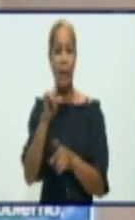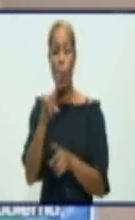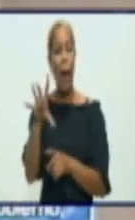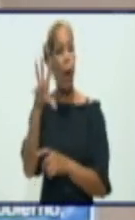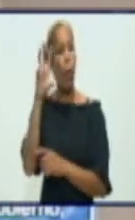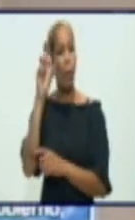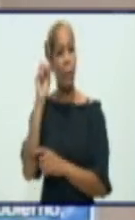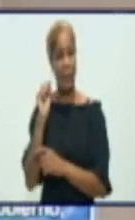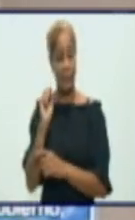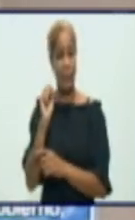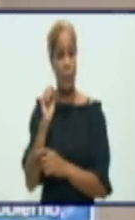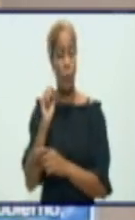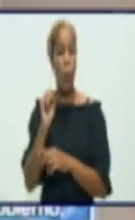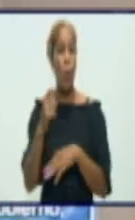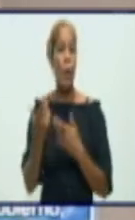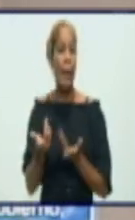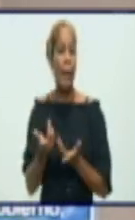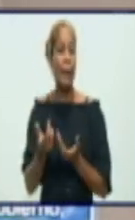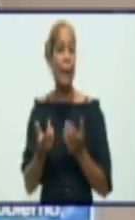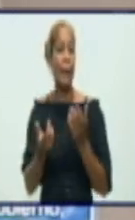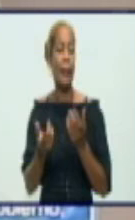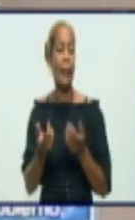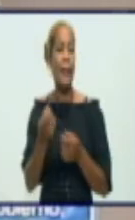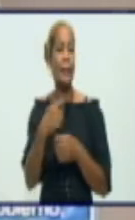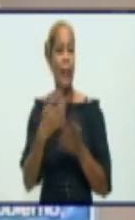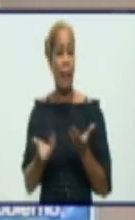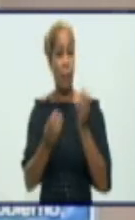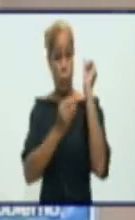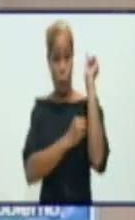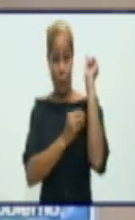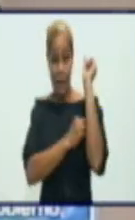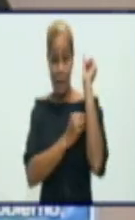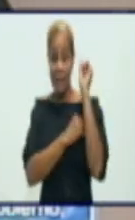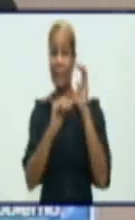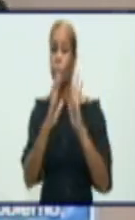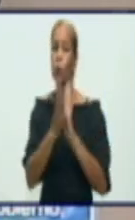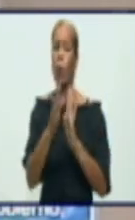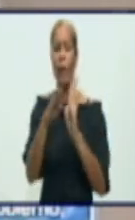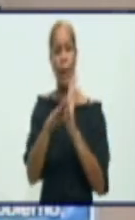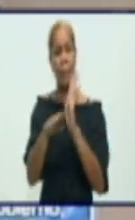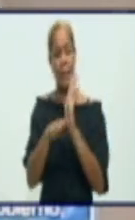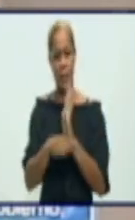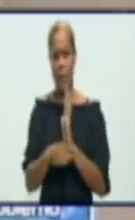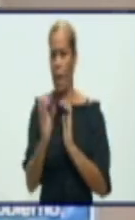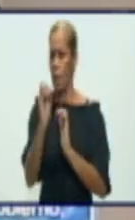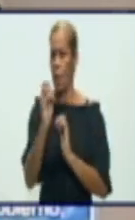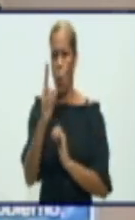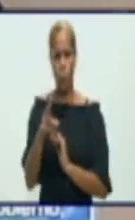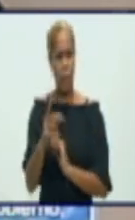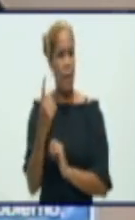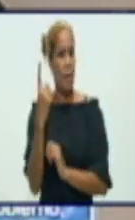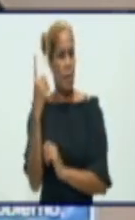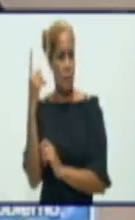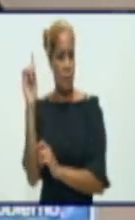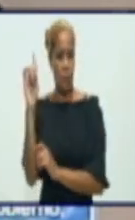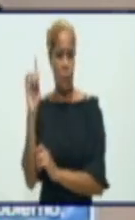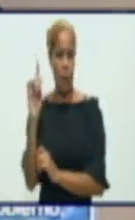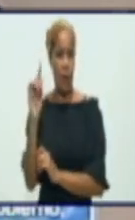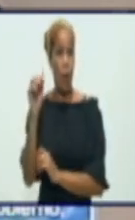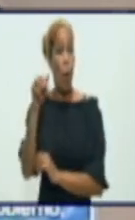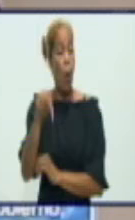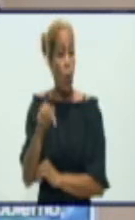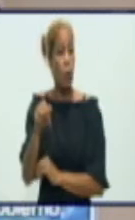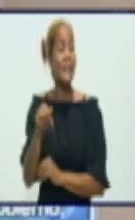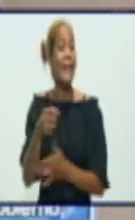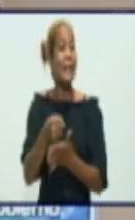de fortalecer las medidas de enfrentamiento a la COVID en el orden individual. Hoy se le está exigiendo mucho a los